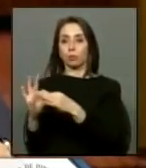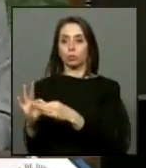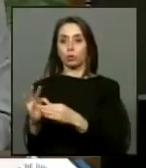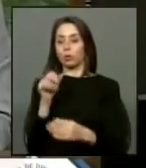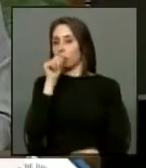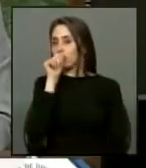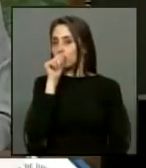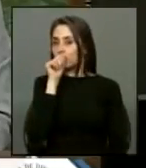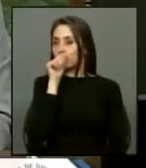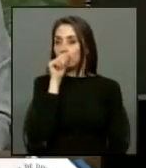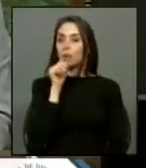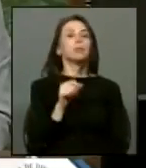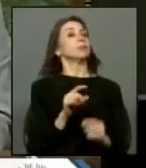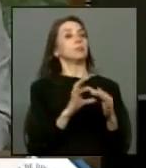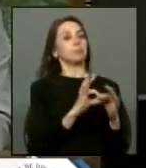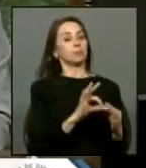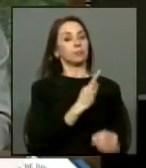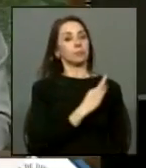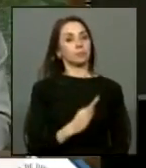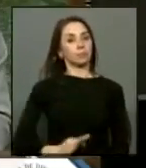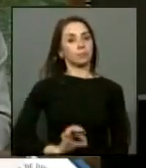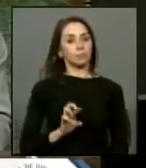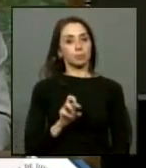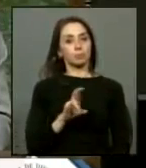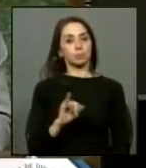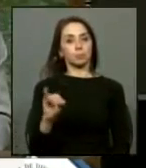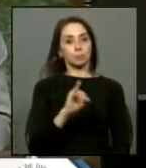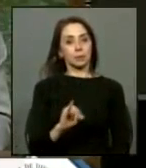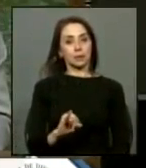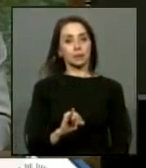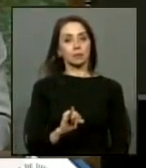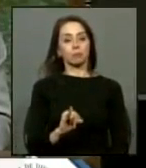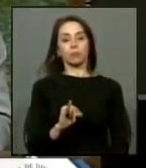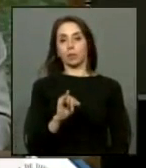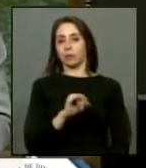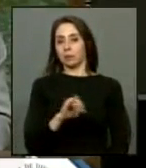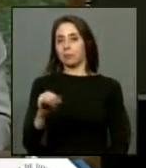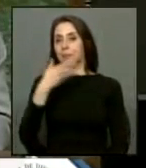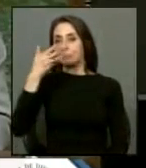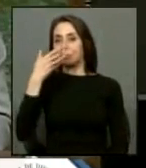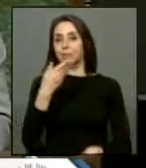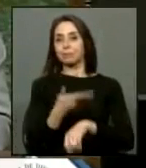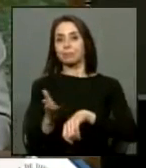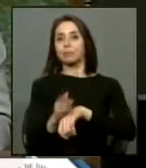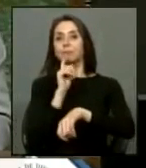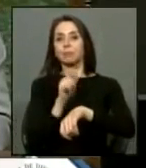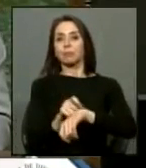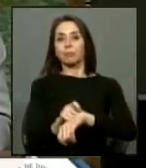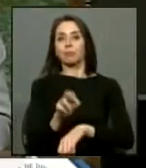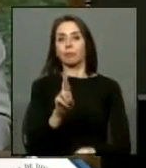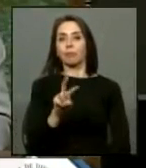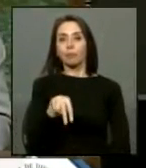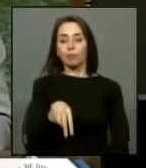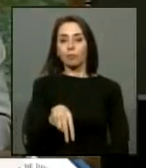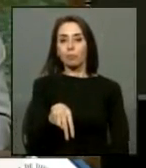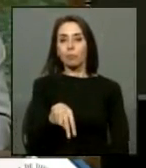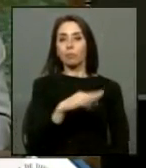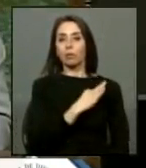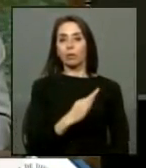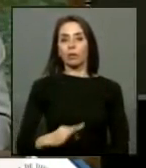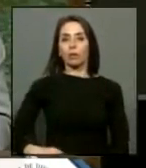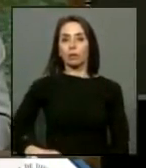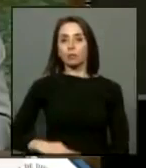Gracias, diputado Pérez. Tiene la palabra, a continuación, por los minutos restantes de Renovación Nacional, el